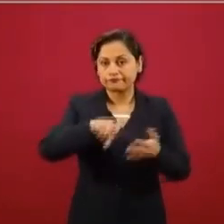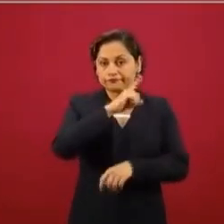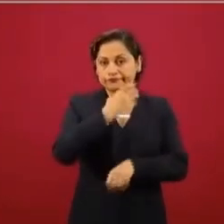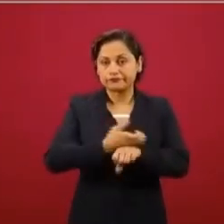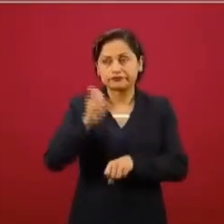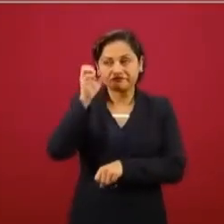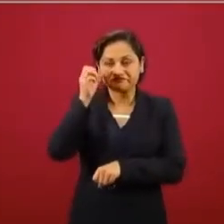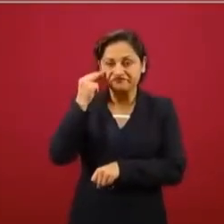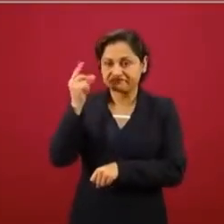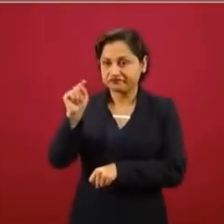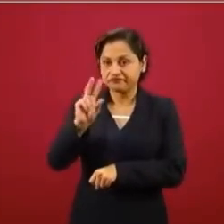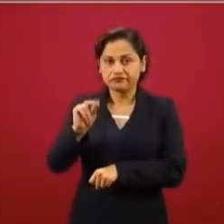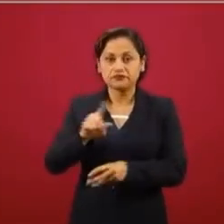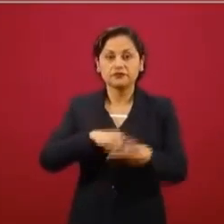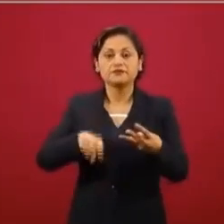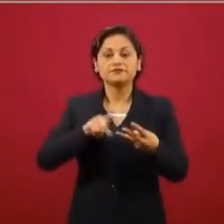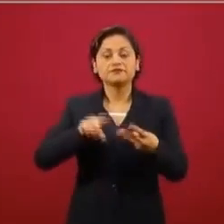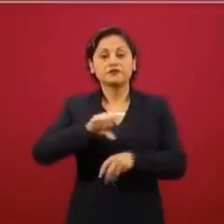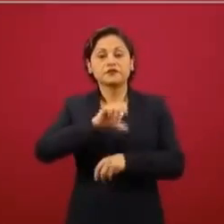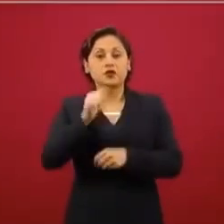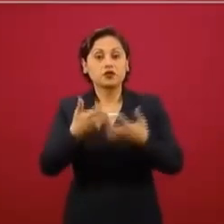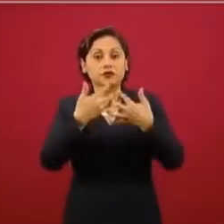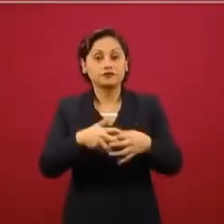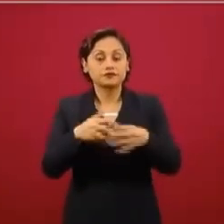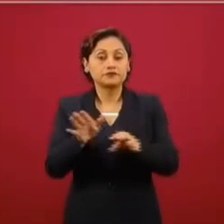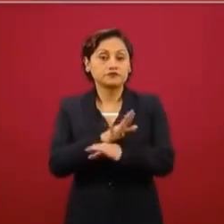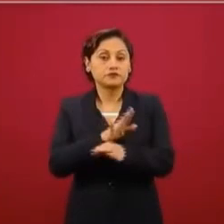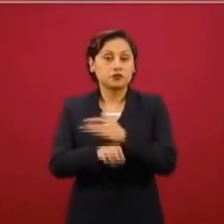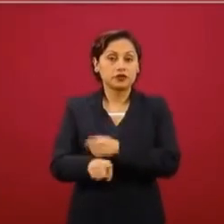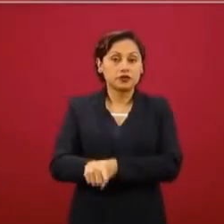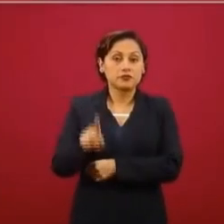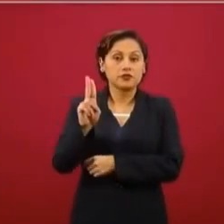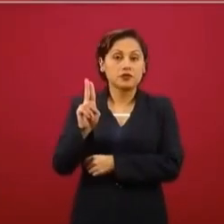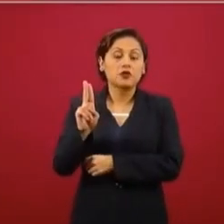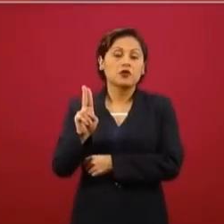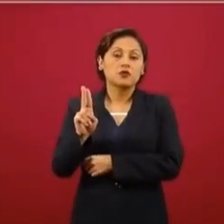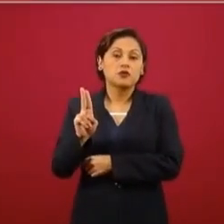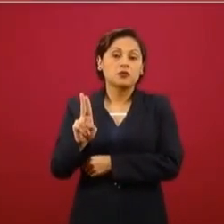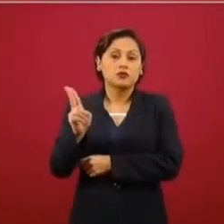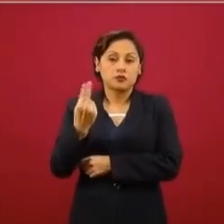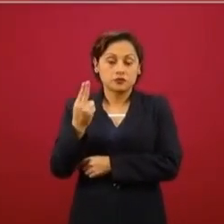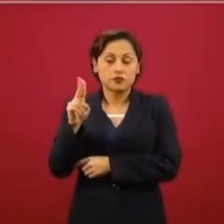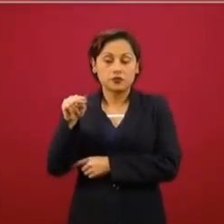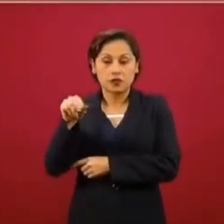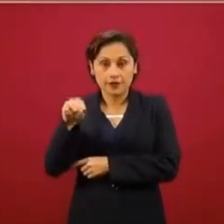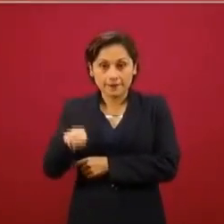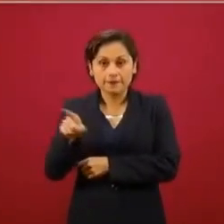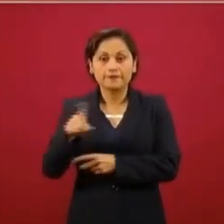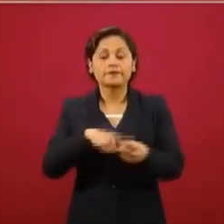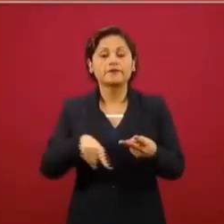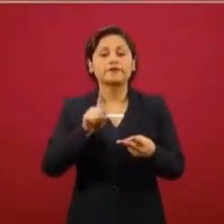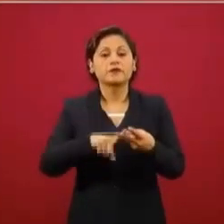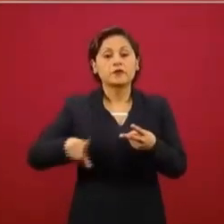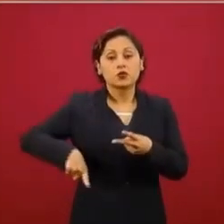producción nacional adicional. Por ejemplo, la Universidad Nacional Autónoma de México, con el gobierno de la Ciudad de México